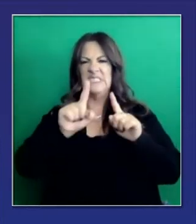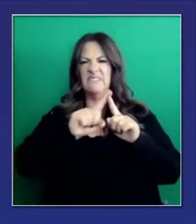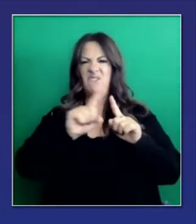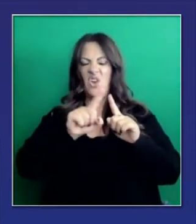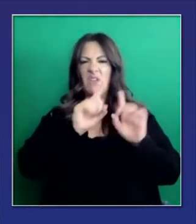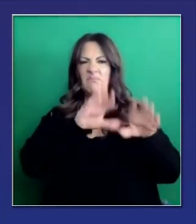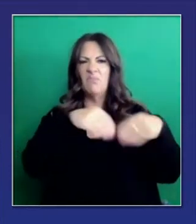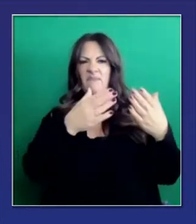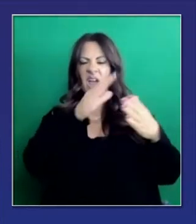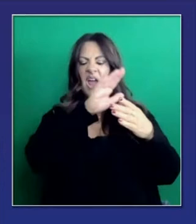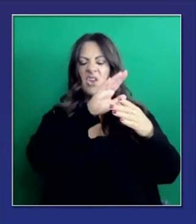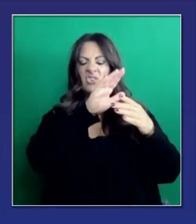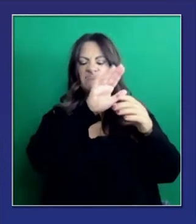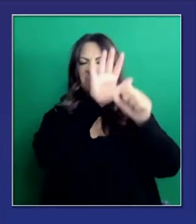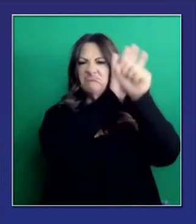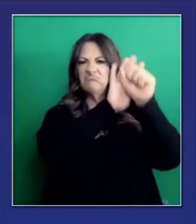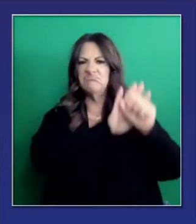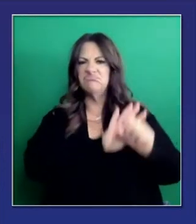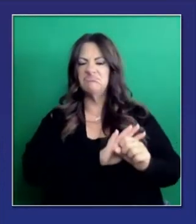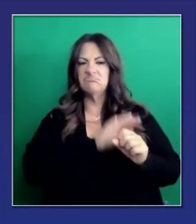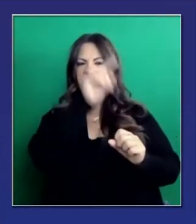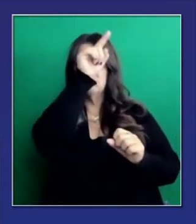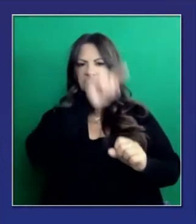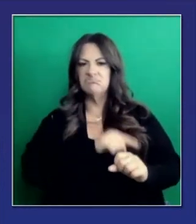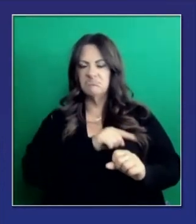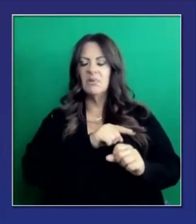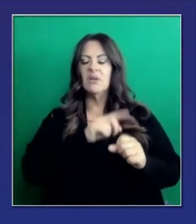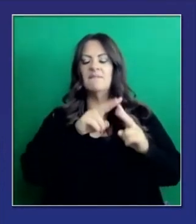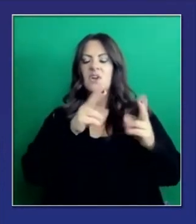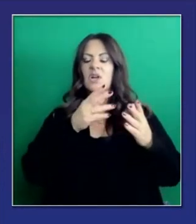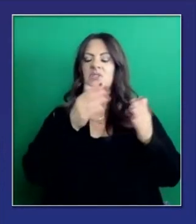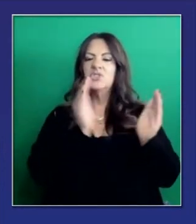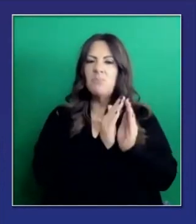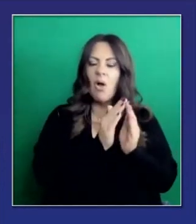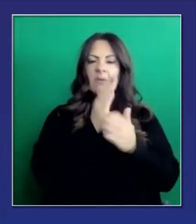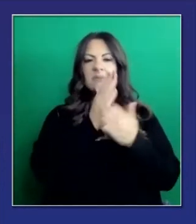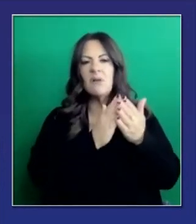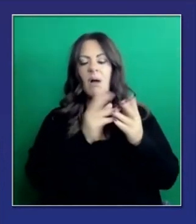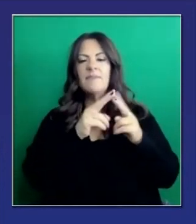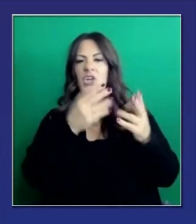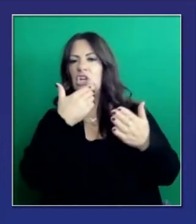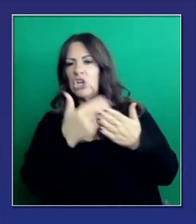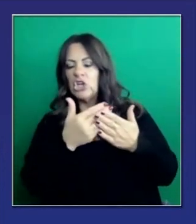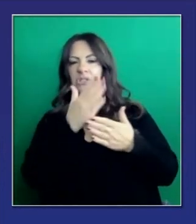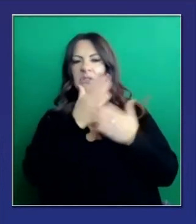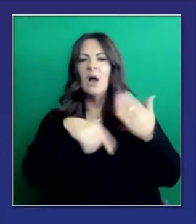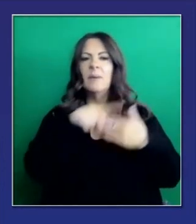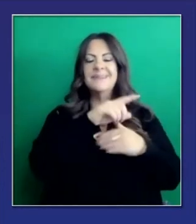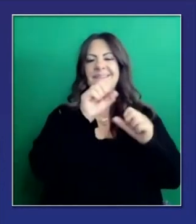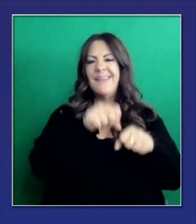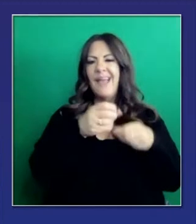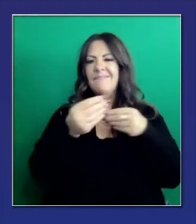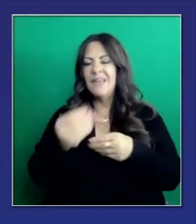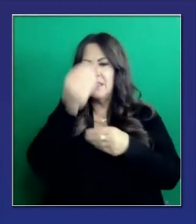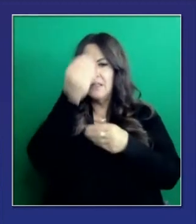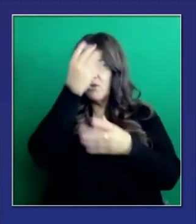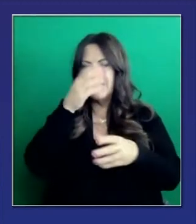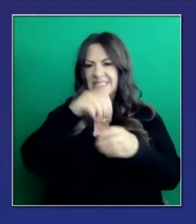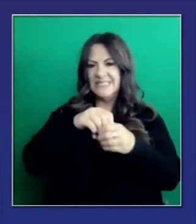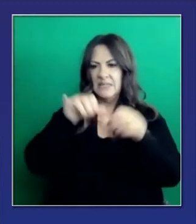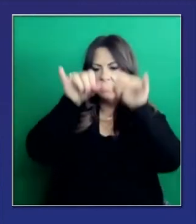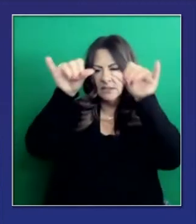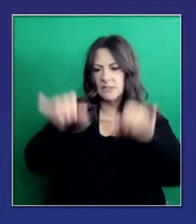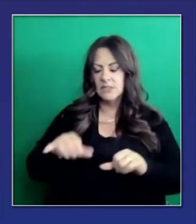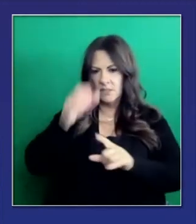activos. Algunos son pequeños, muy eficientes, que le entregan los datos al sistema. Otros que no son eficientes porque ven que es terciario, no es